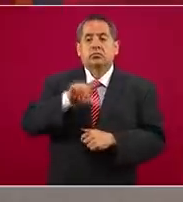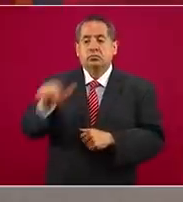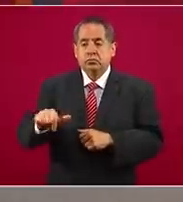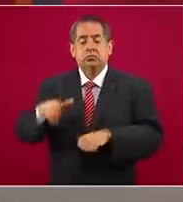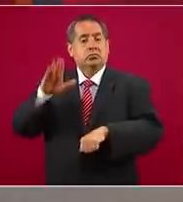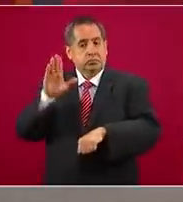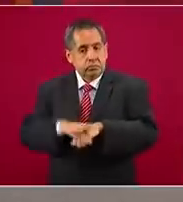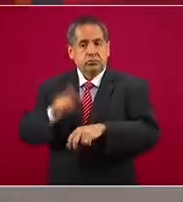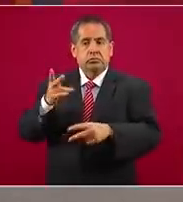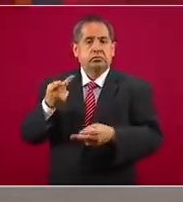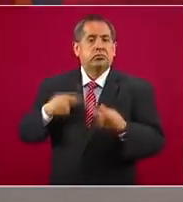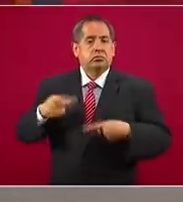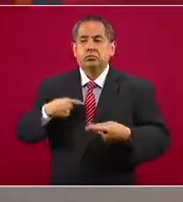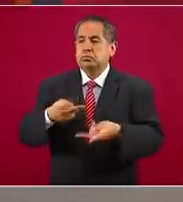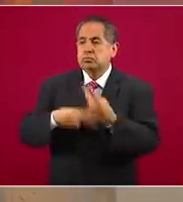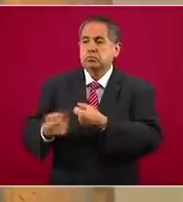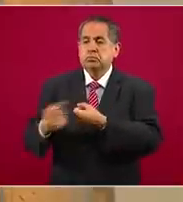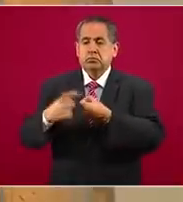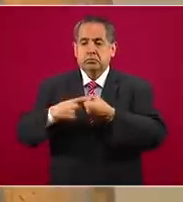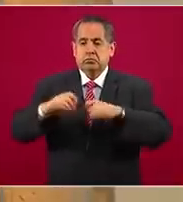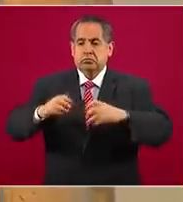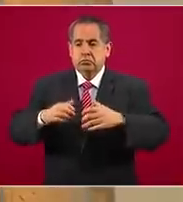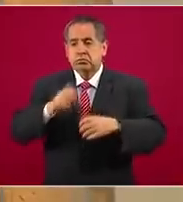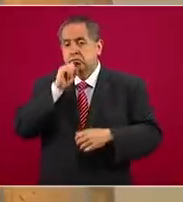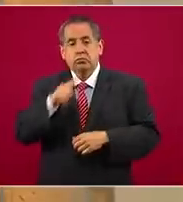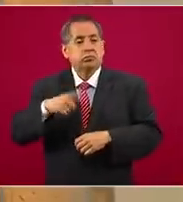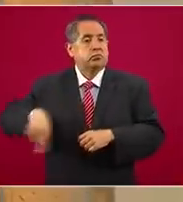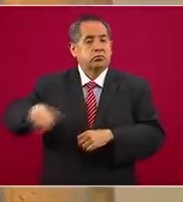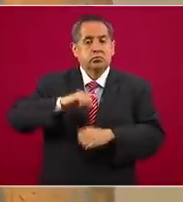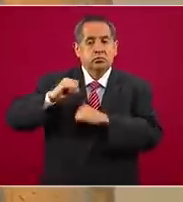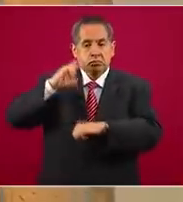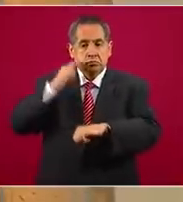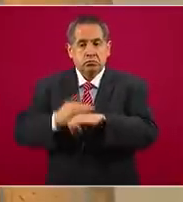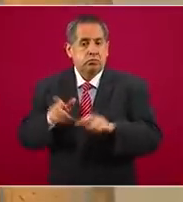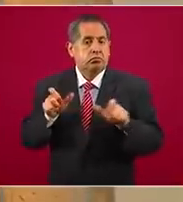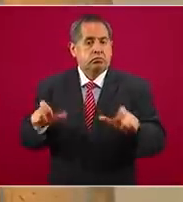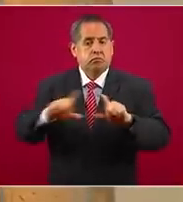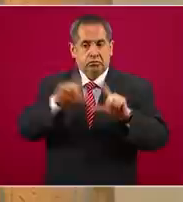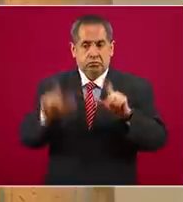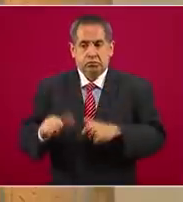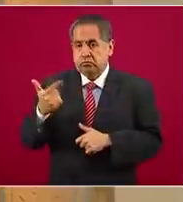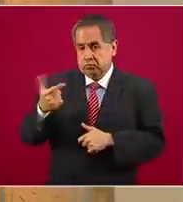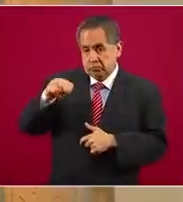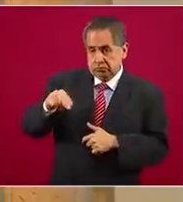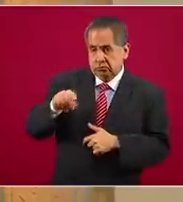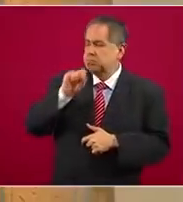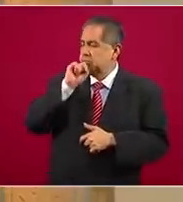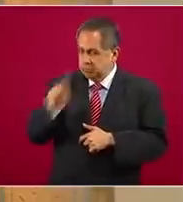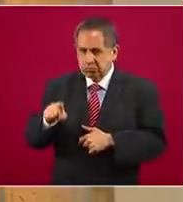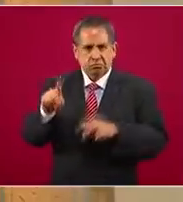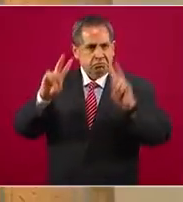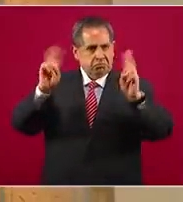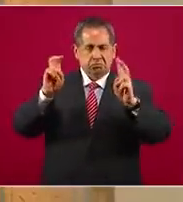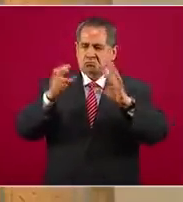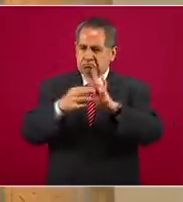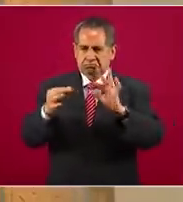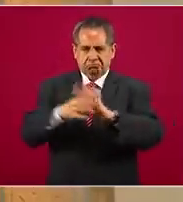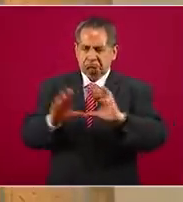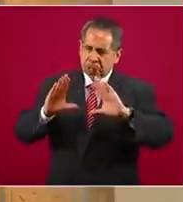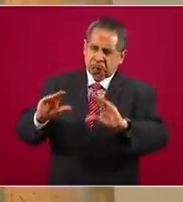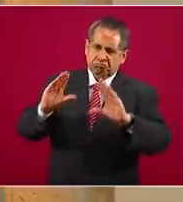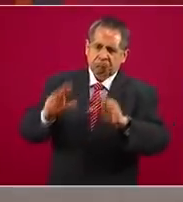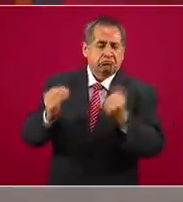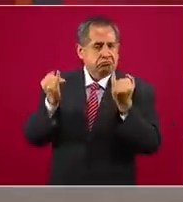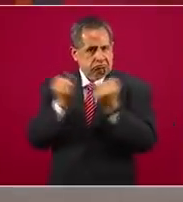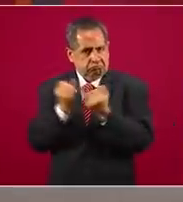efectivos, porque también los mandos de la Guardia deben de estar capacitados en los mismos temas que se le exige al personal,